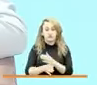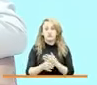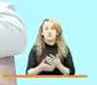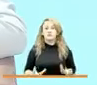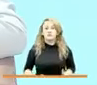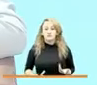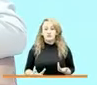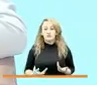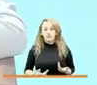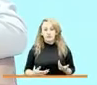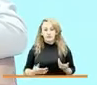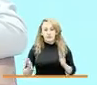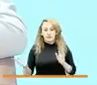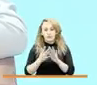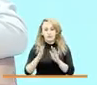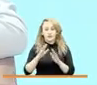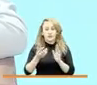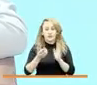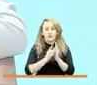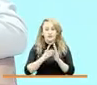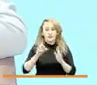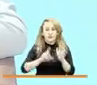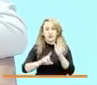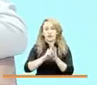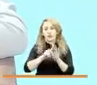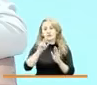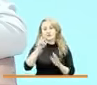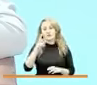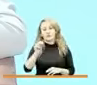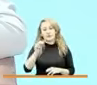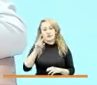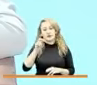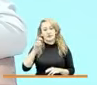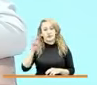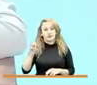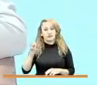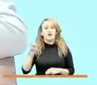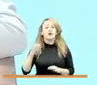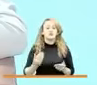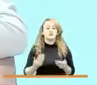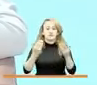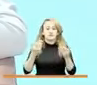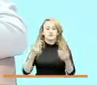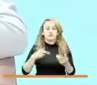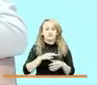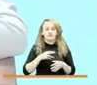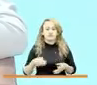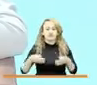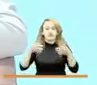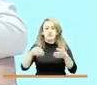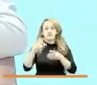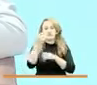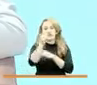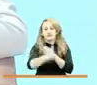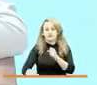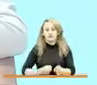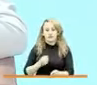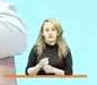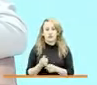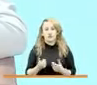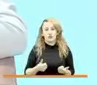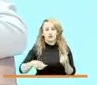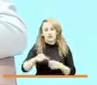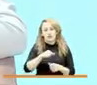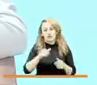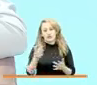acuerdo al decreto a la ley 2078 que es que nos permite hacer la prórroga por 10 años más devolviéndole la esperanza